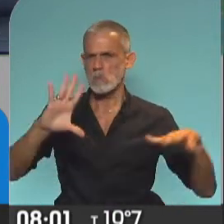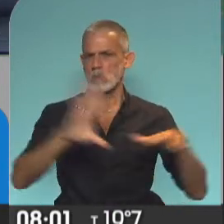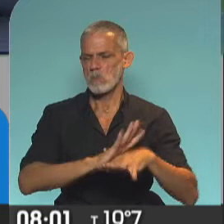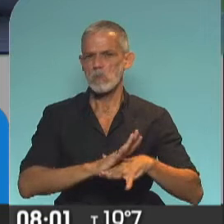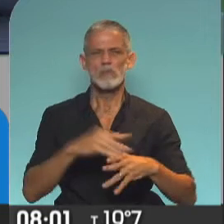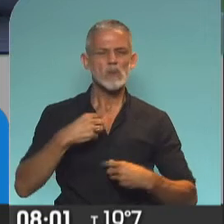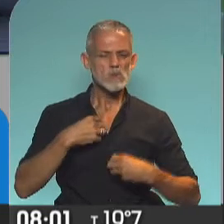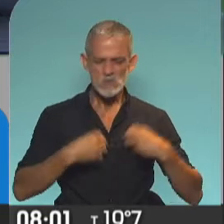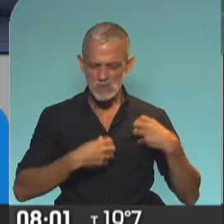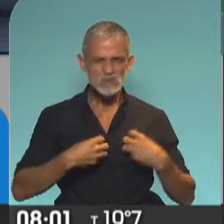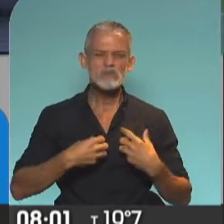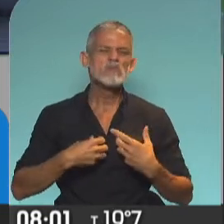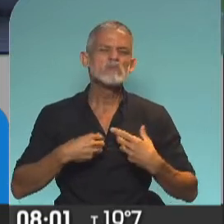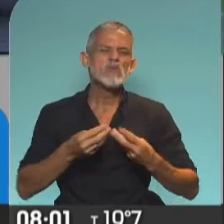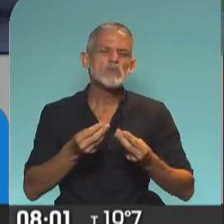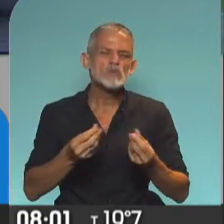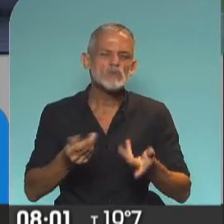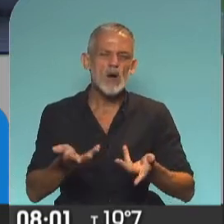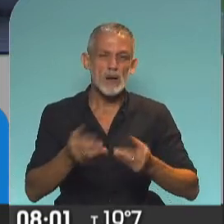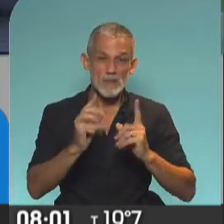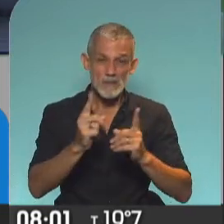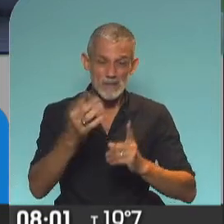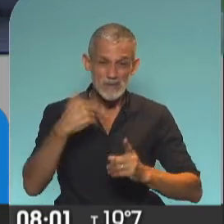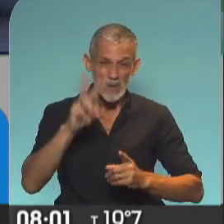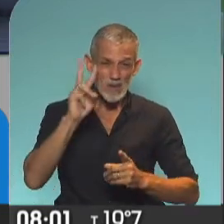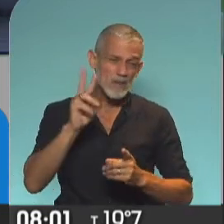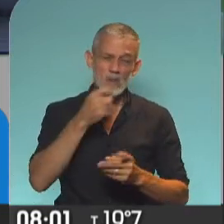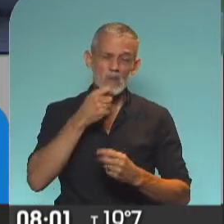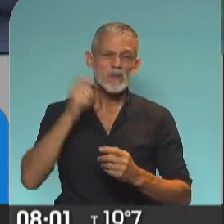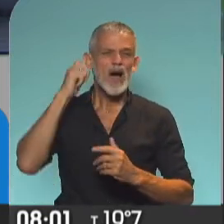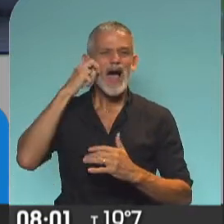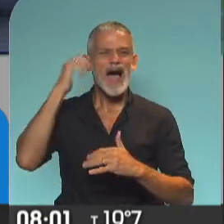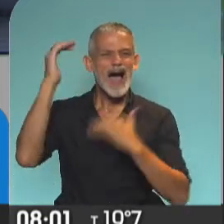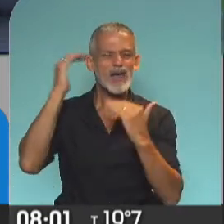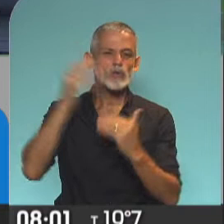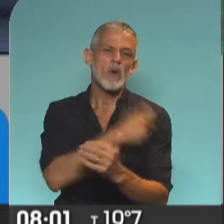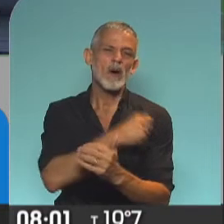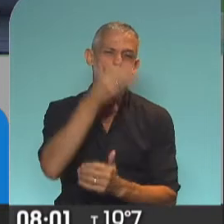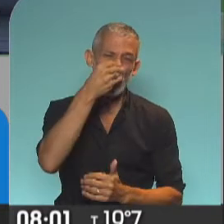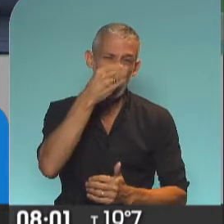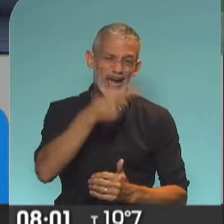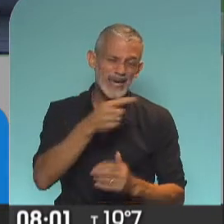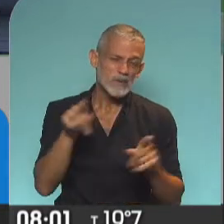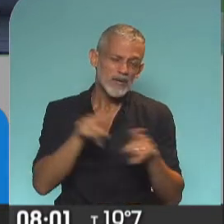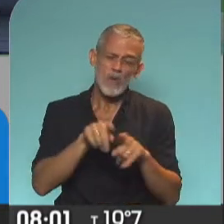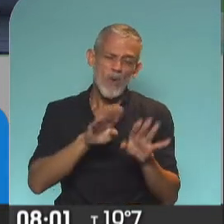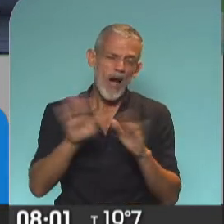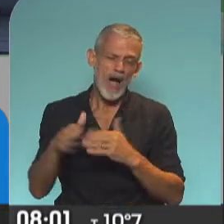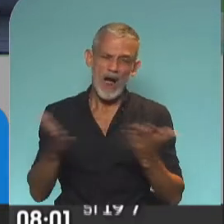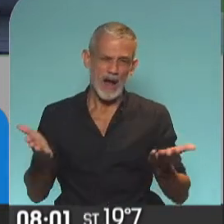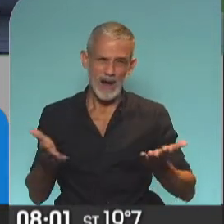son todos leves, muy parecidos a los que también vemos aparecer en los adultos mayores con la vacunación antigripal.